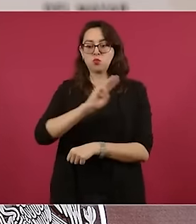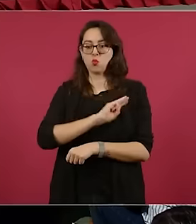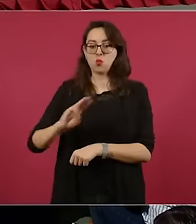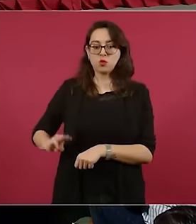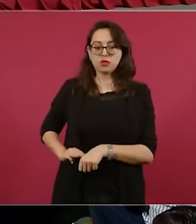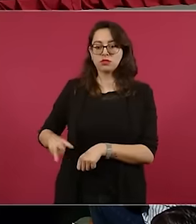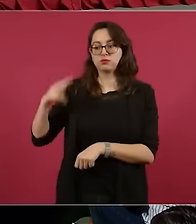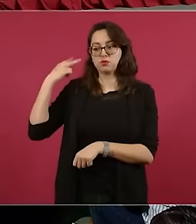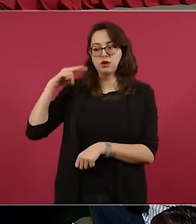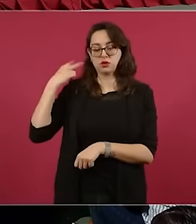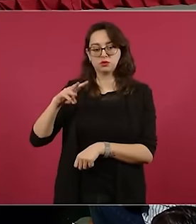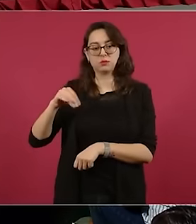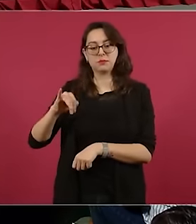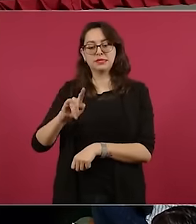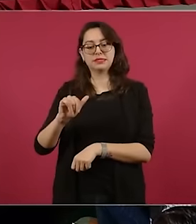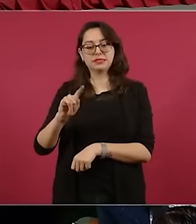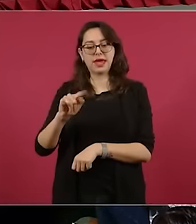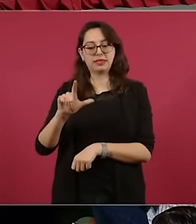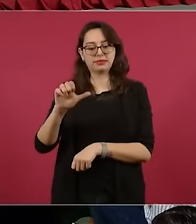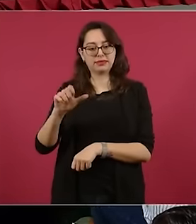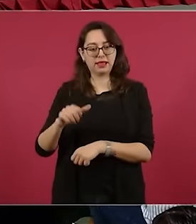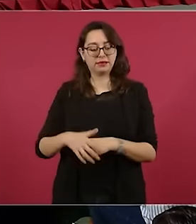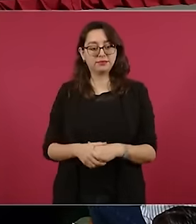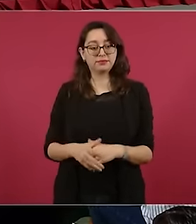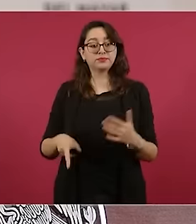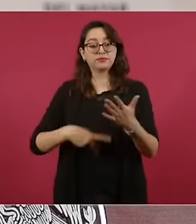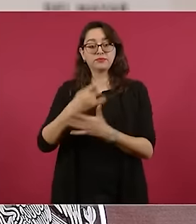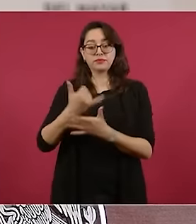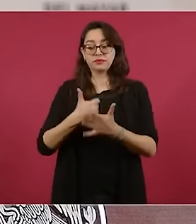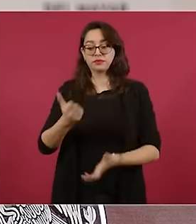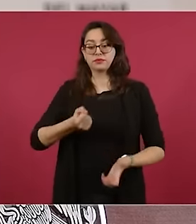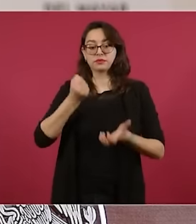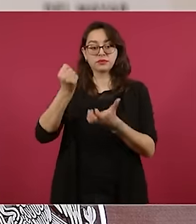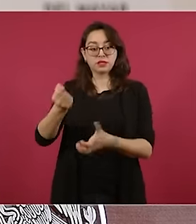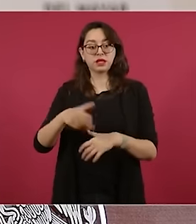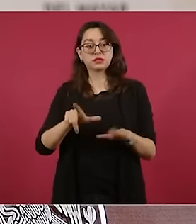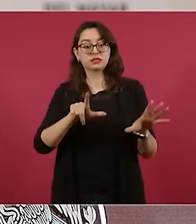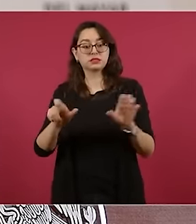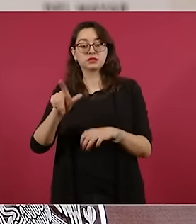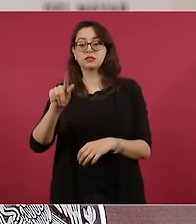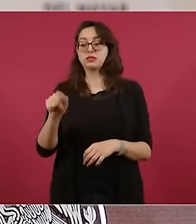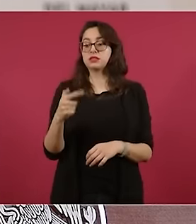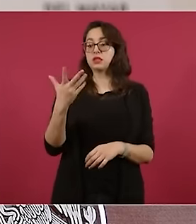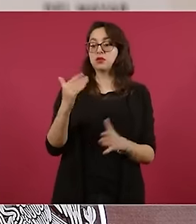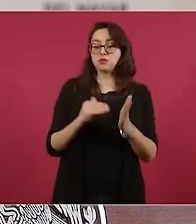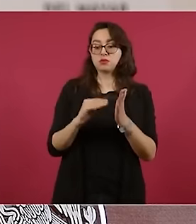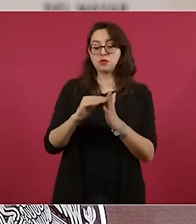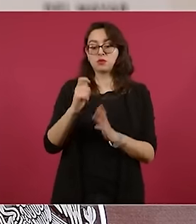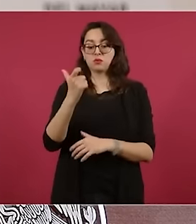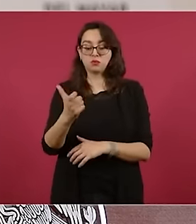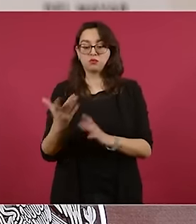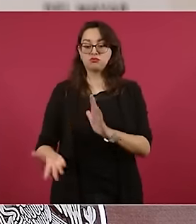de Mizantla, Veracruz. Este proyecto tiene una inversión de 778 millones de pesos con un avance